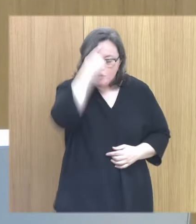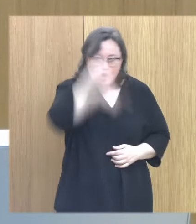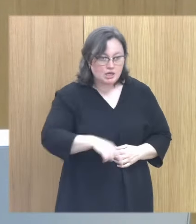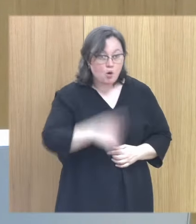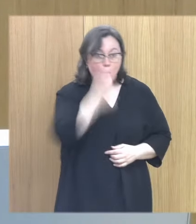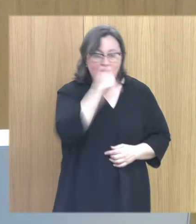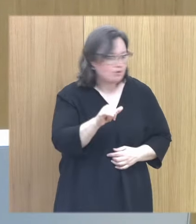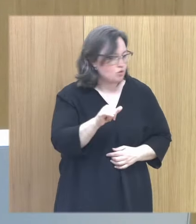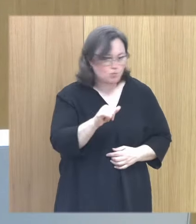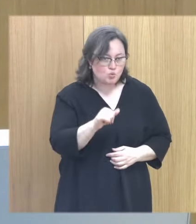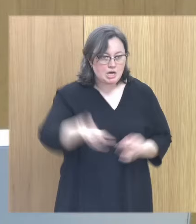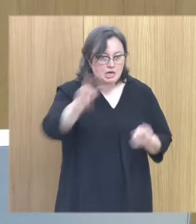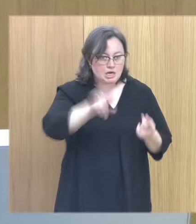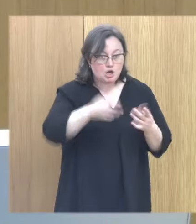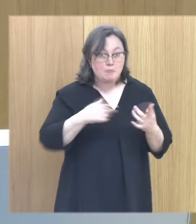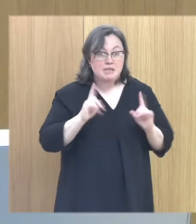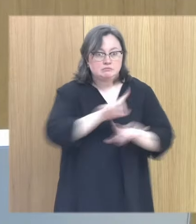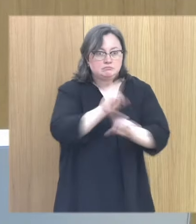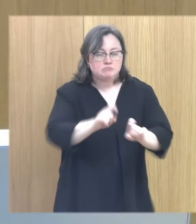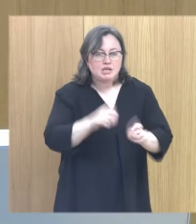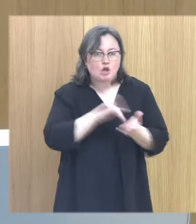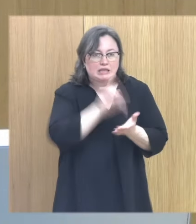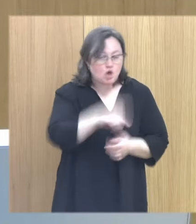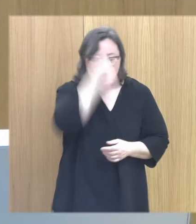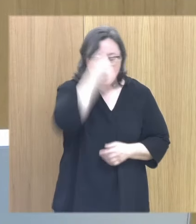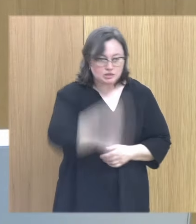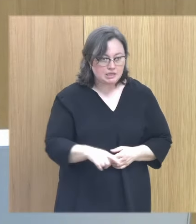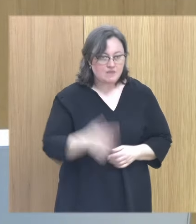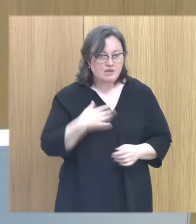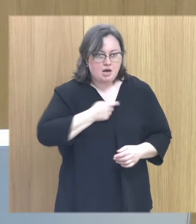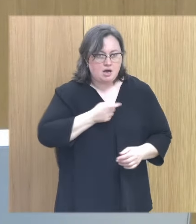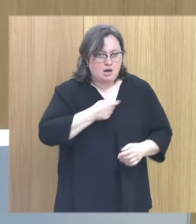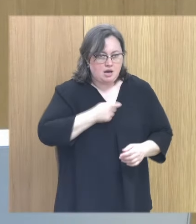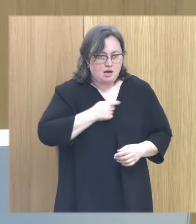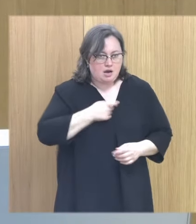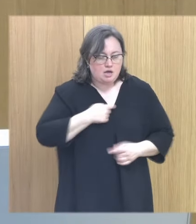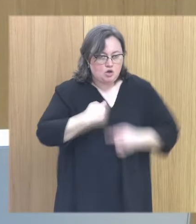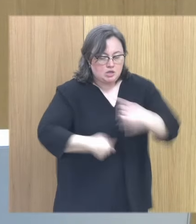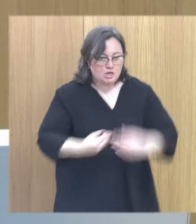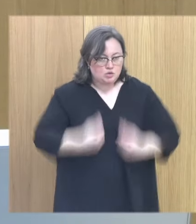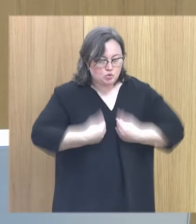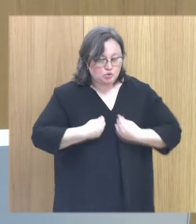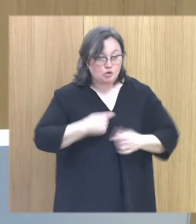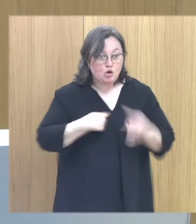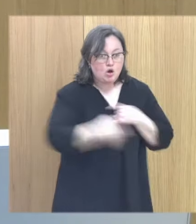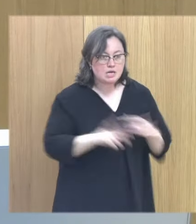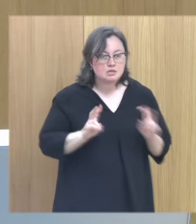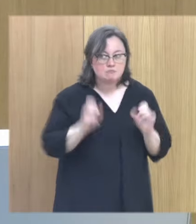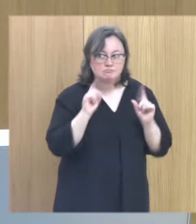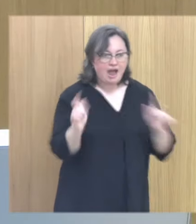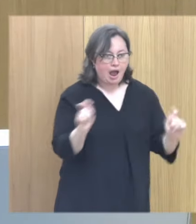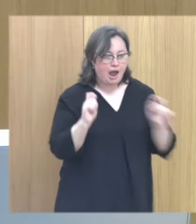un día. Es algo que no puedo predecir. Y como no puedo predecir, vivo permanentemente asustado, permanentemente activado